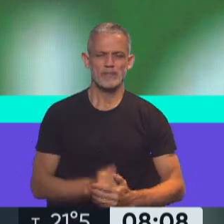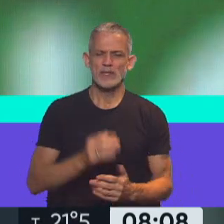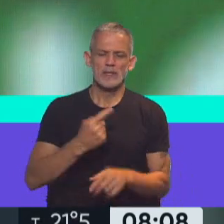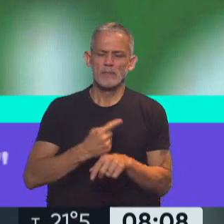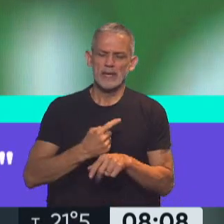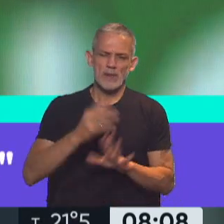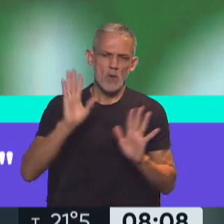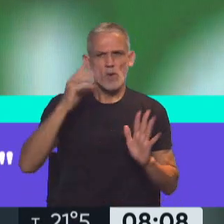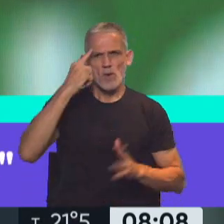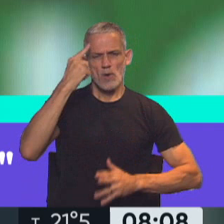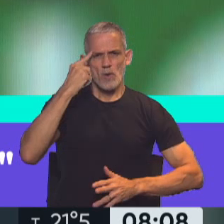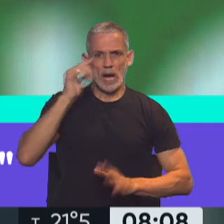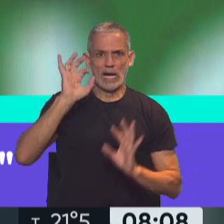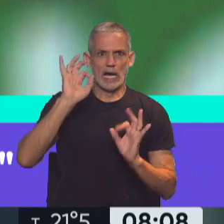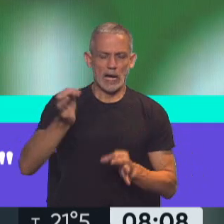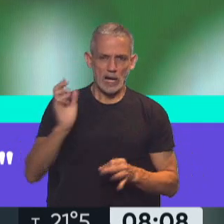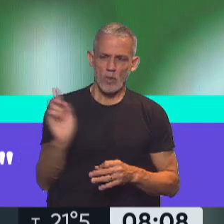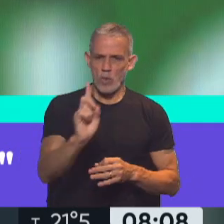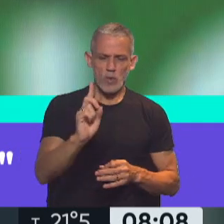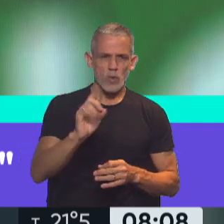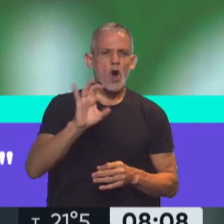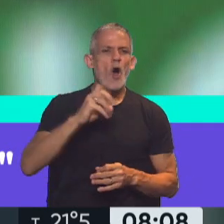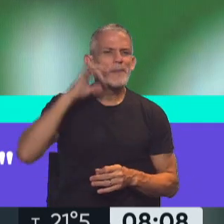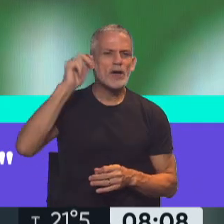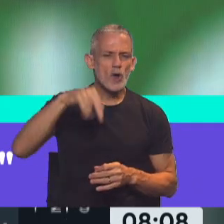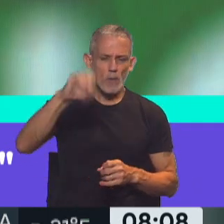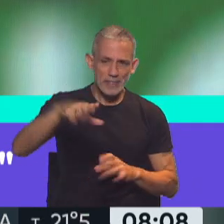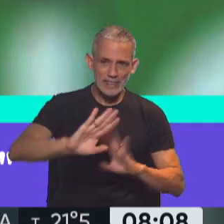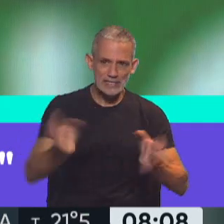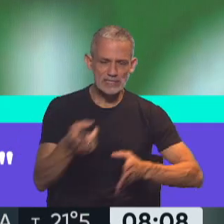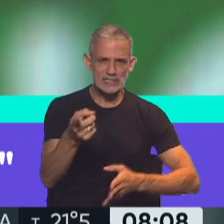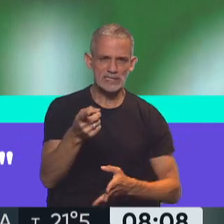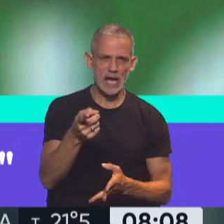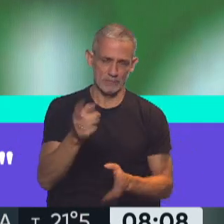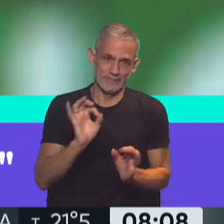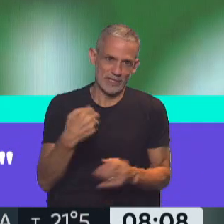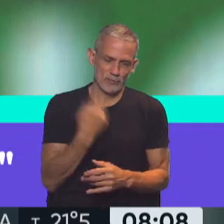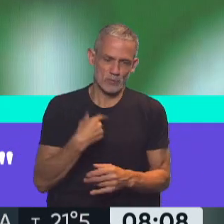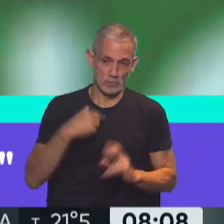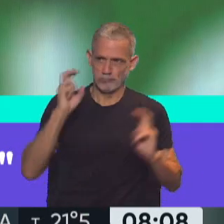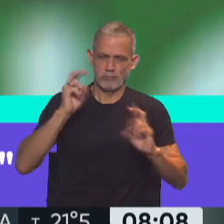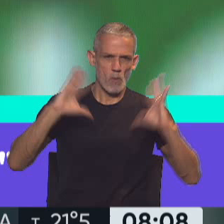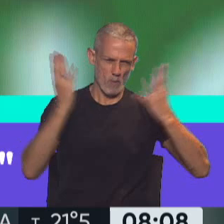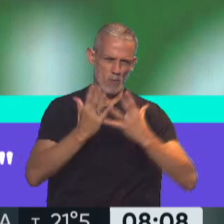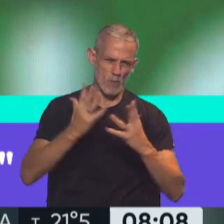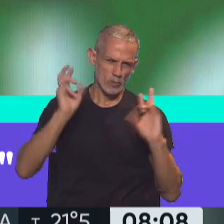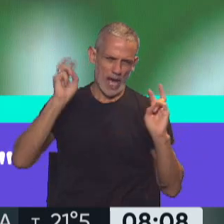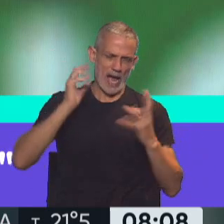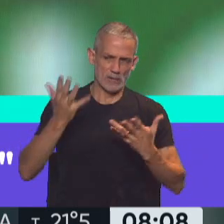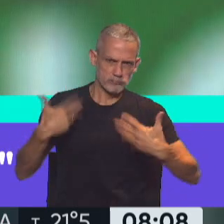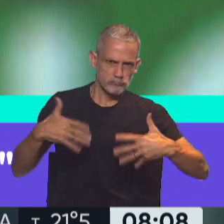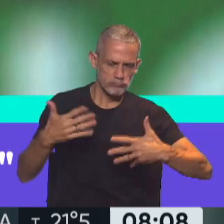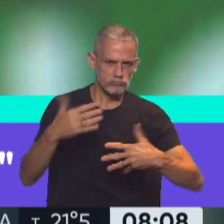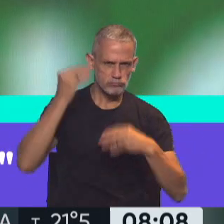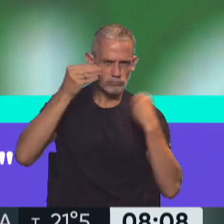primero que surgió cuando conocimos que teníamos el primer caso de Omicron en la República Argentina, porque, usted sabe, generó una alerta mundial este tema. Una alerta